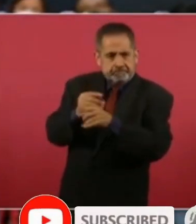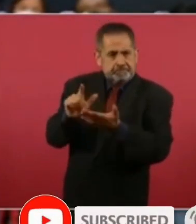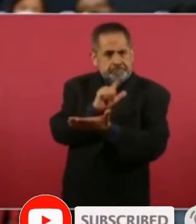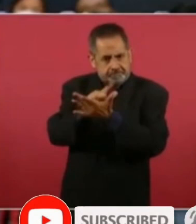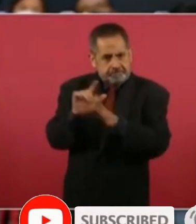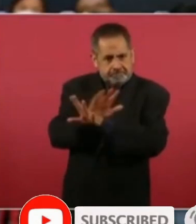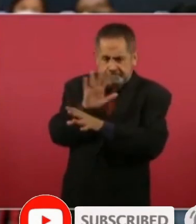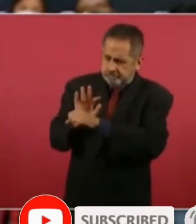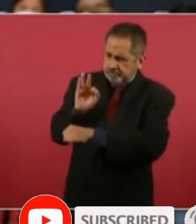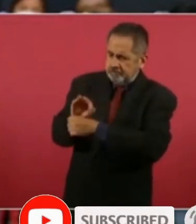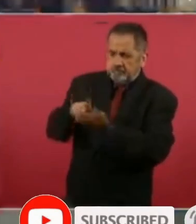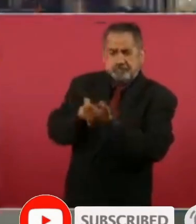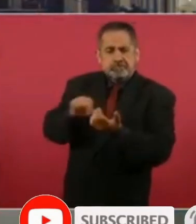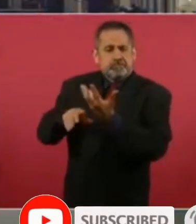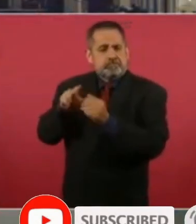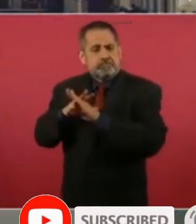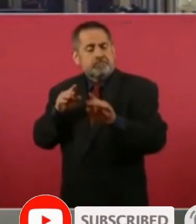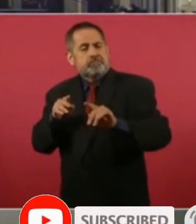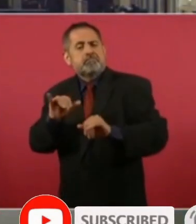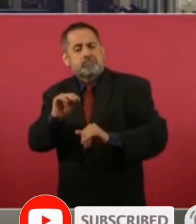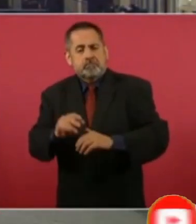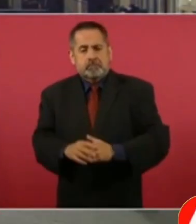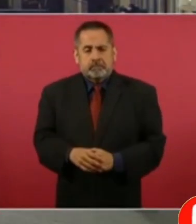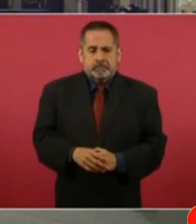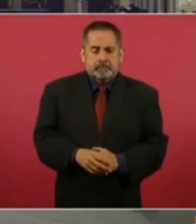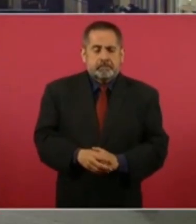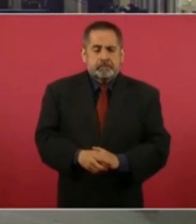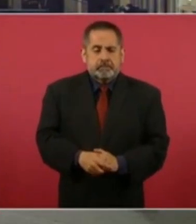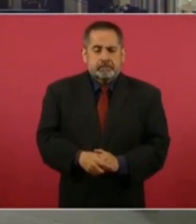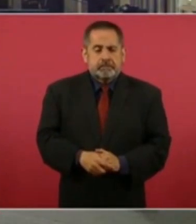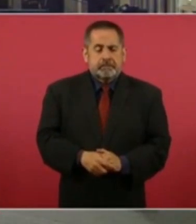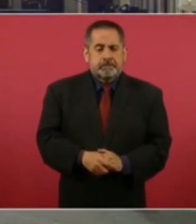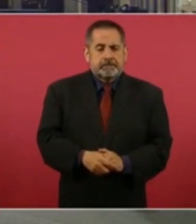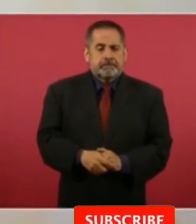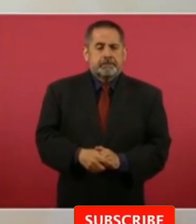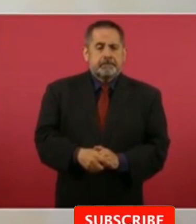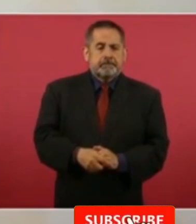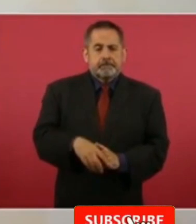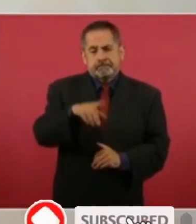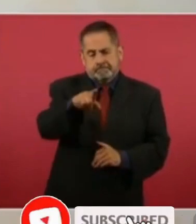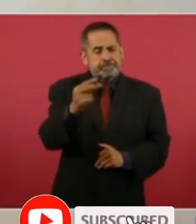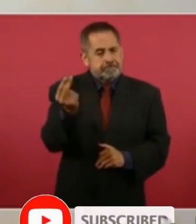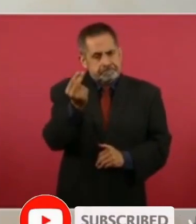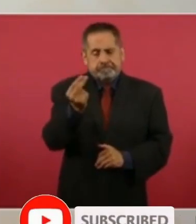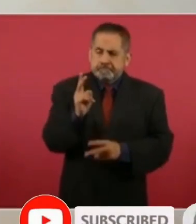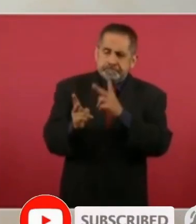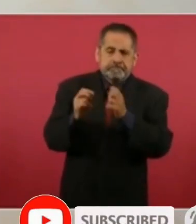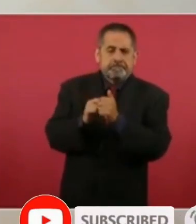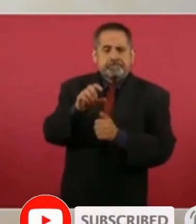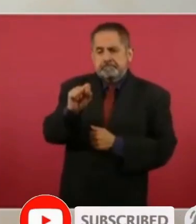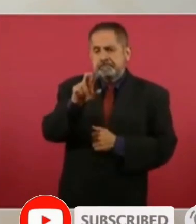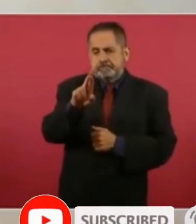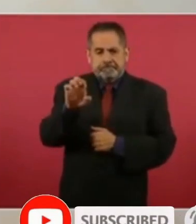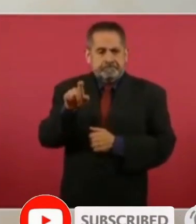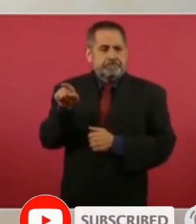nuestros paisanos en Estados Unidos bueno hay que buscar la forma con relaciones exteriores de ver cómo